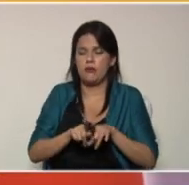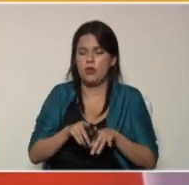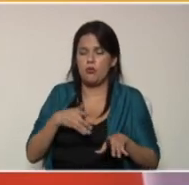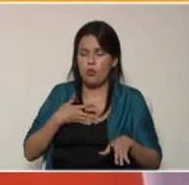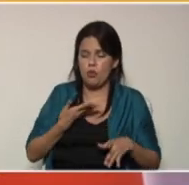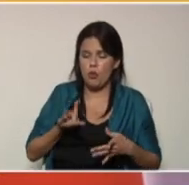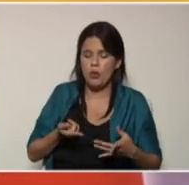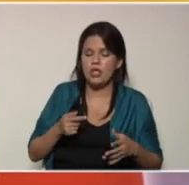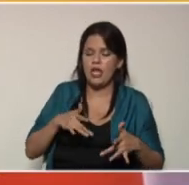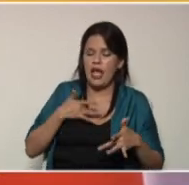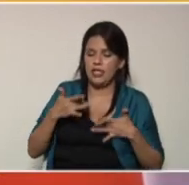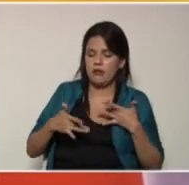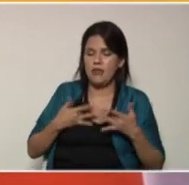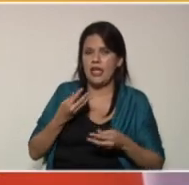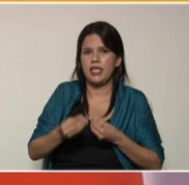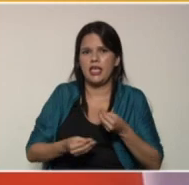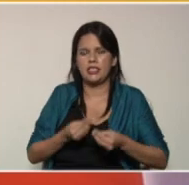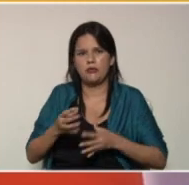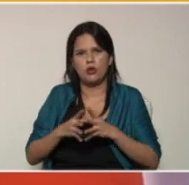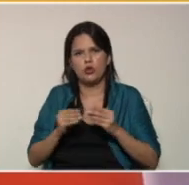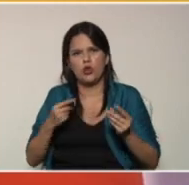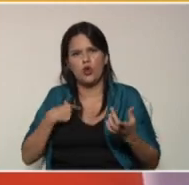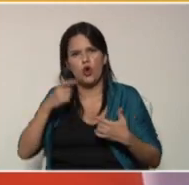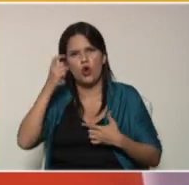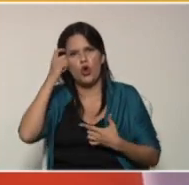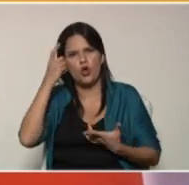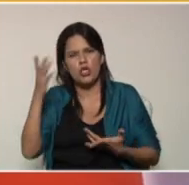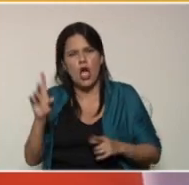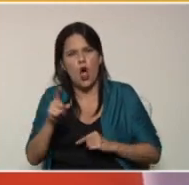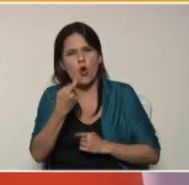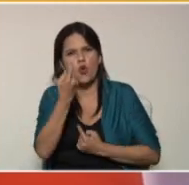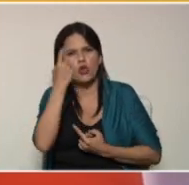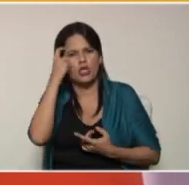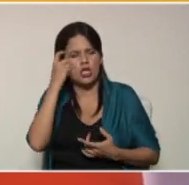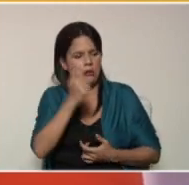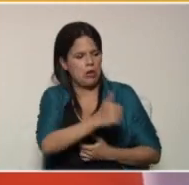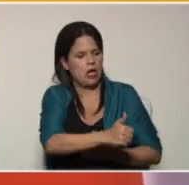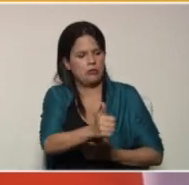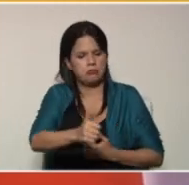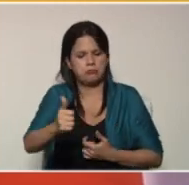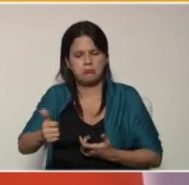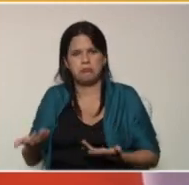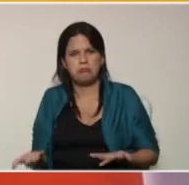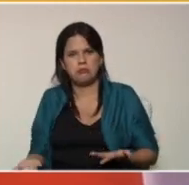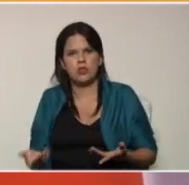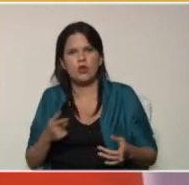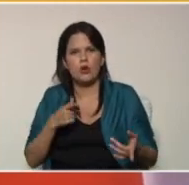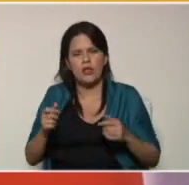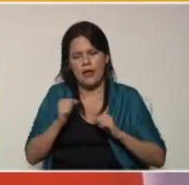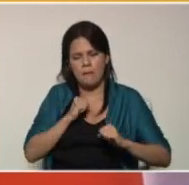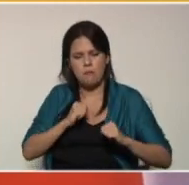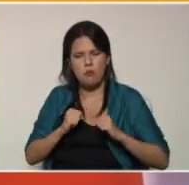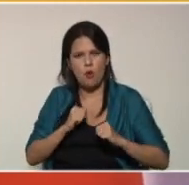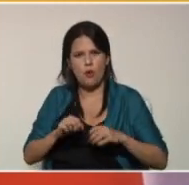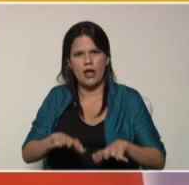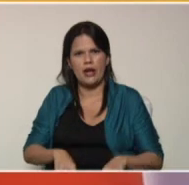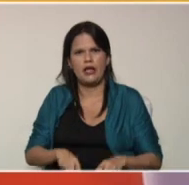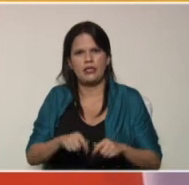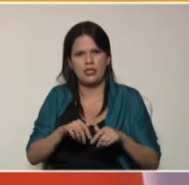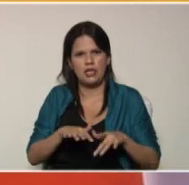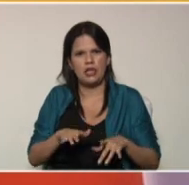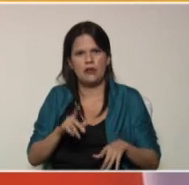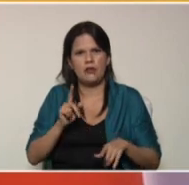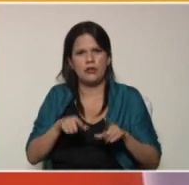rutinas diarias de nuestros niños y niñas y asignarles un día para cada quien del cual deba de remover la tierra deba de estar